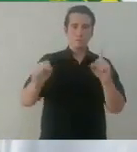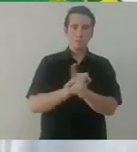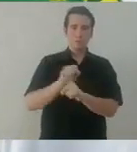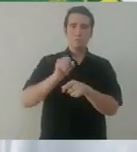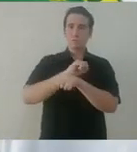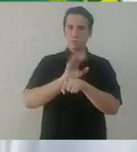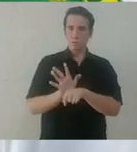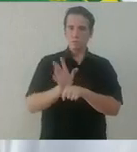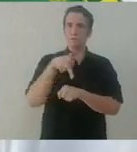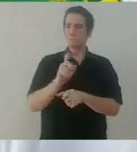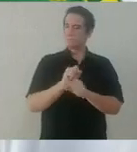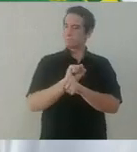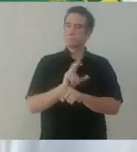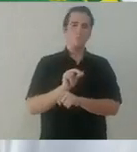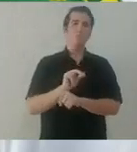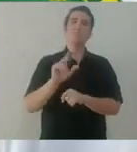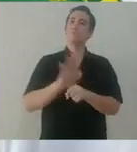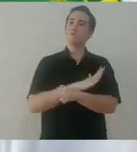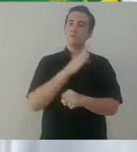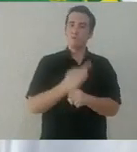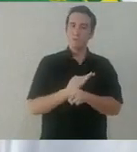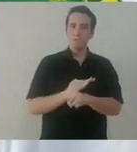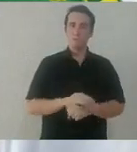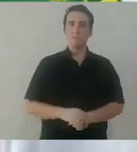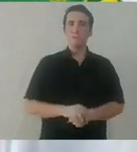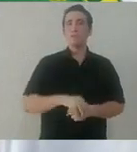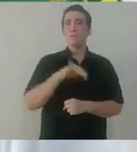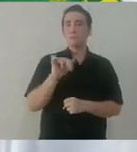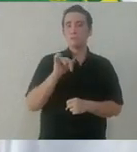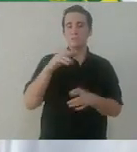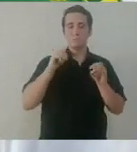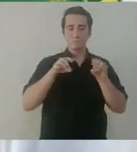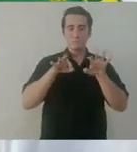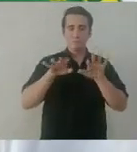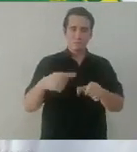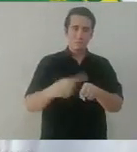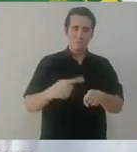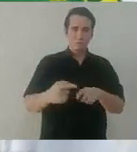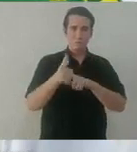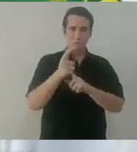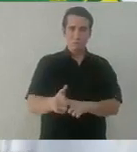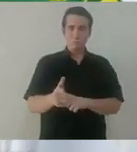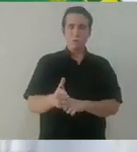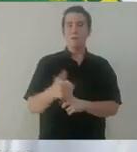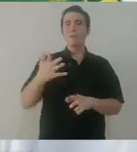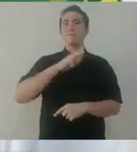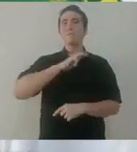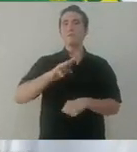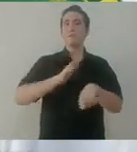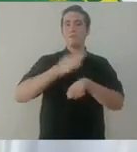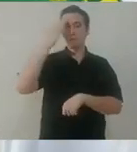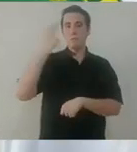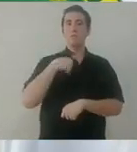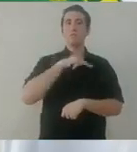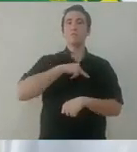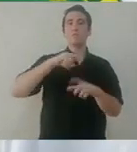contingencia por el coronavirus, pero claramente no serán suficientes si la expansión de la pandemia continúa haciendo sus efectos y permanecen